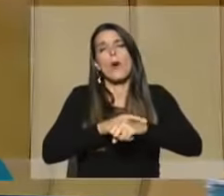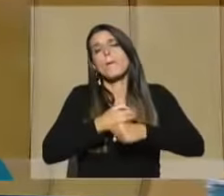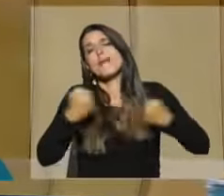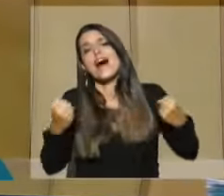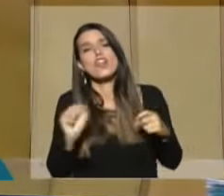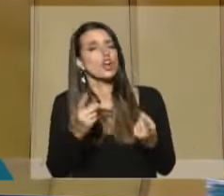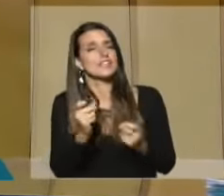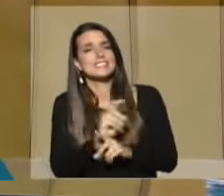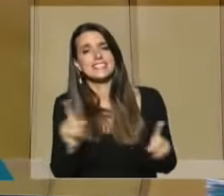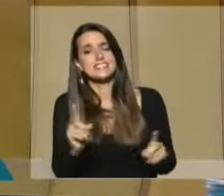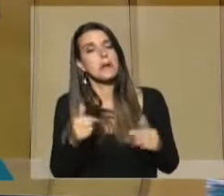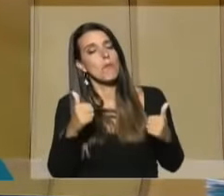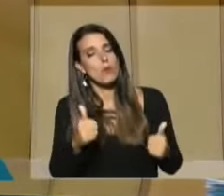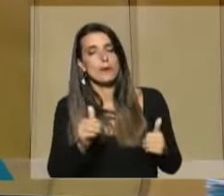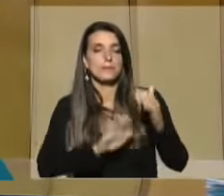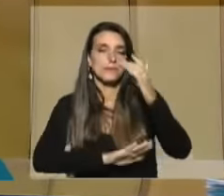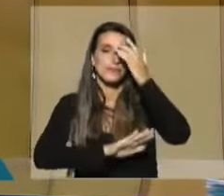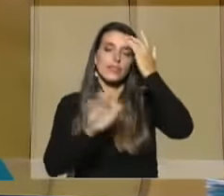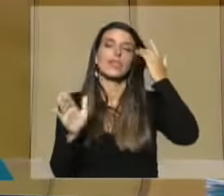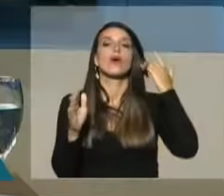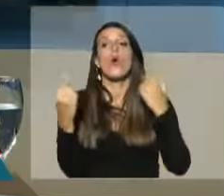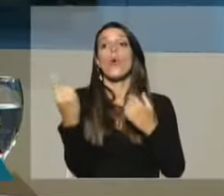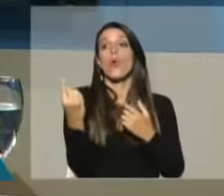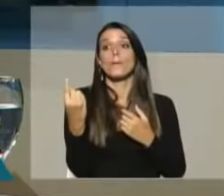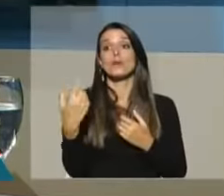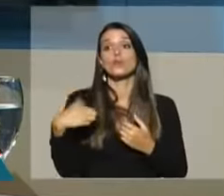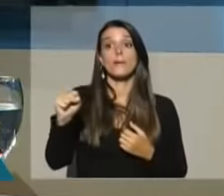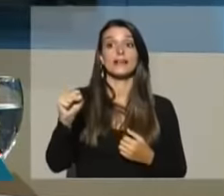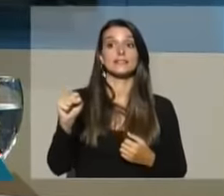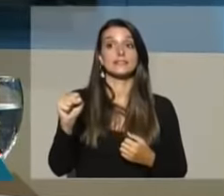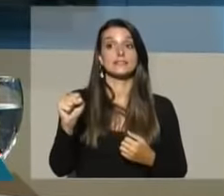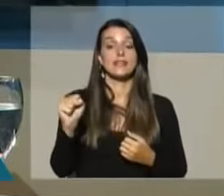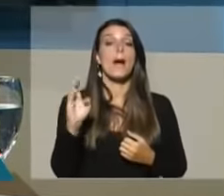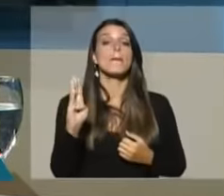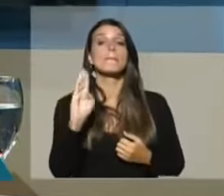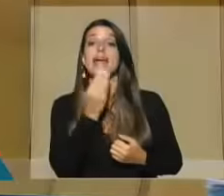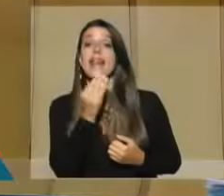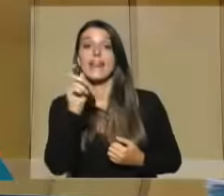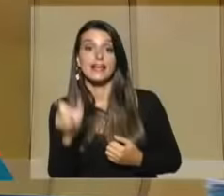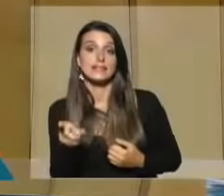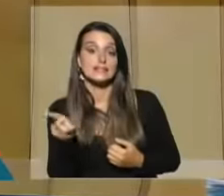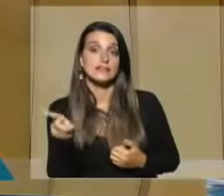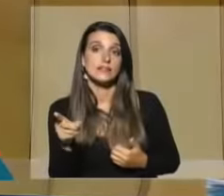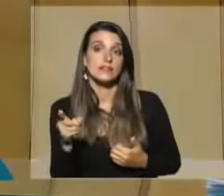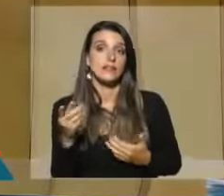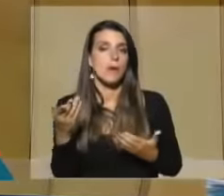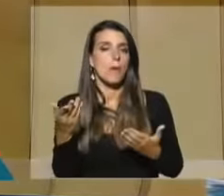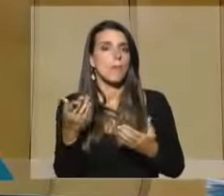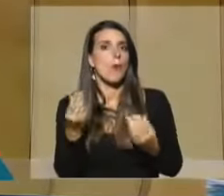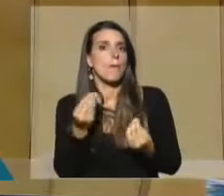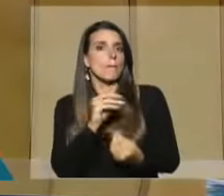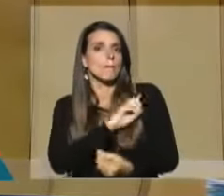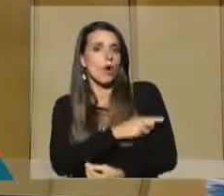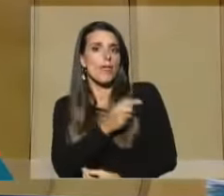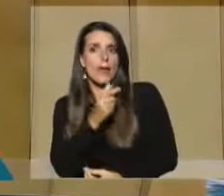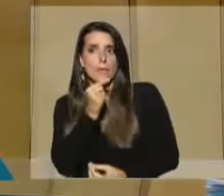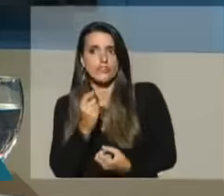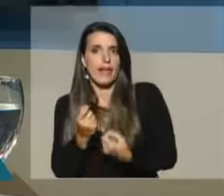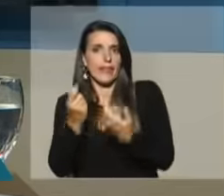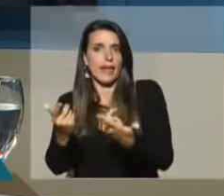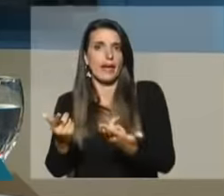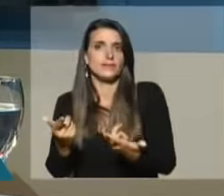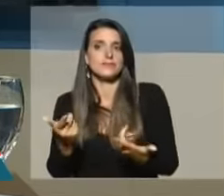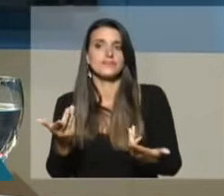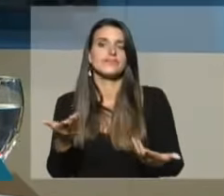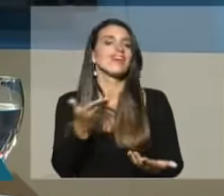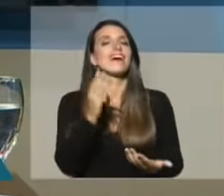Le alcanza con eso, me parece muy bien. Tiene un minuto ahora Penadeza a propósito de lo que está diciendo. Se le da mucho poder a la policía, básicamente está señalando eso. El